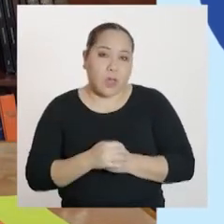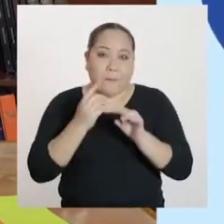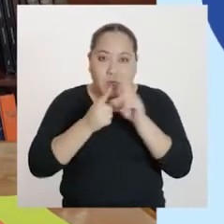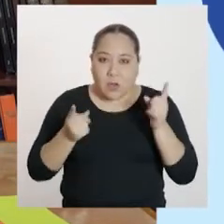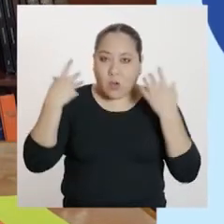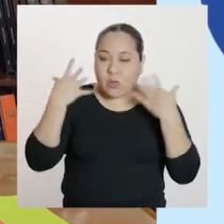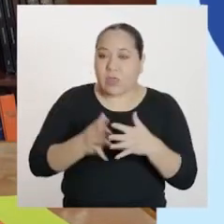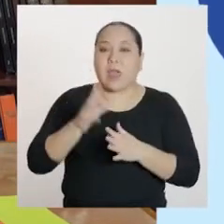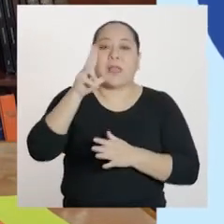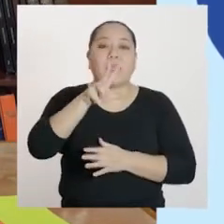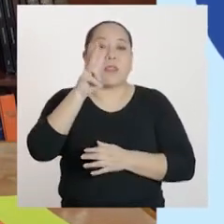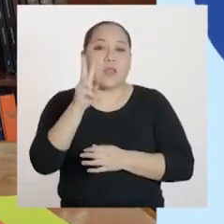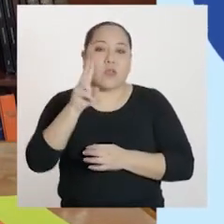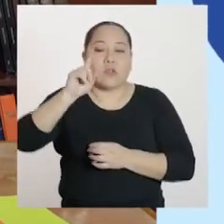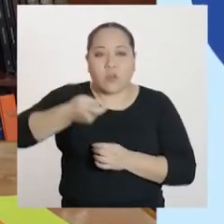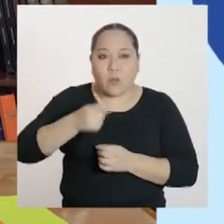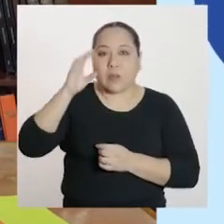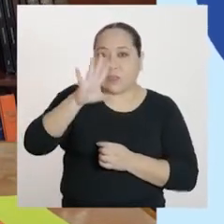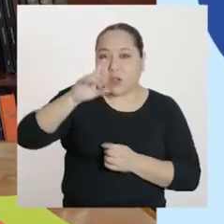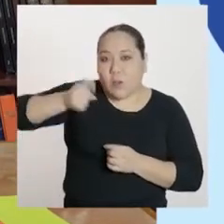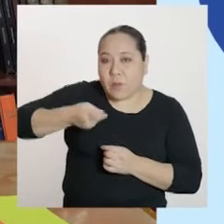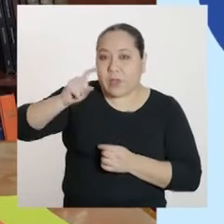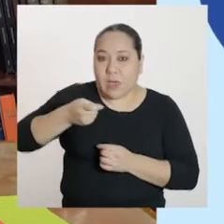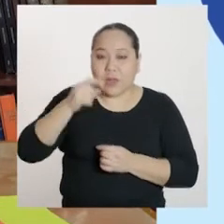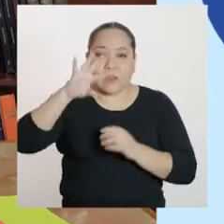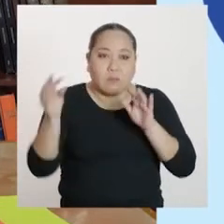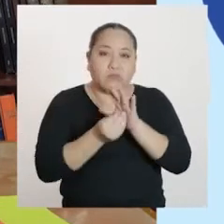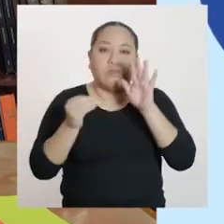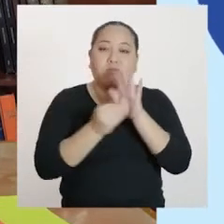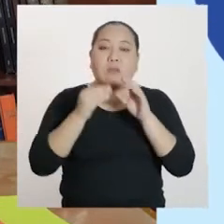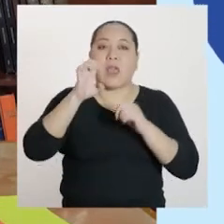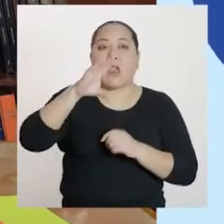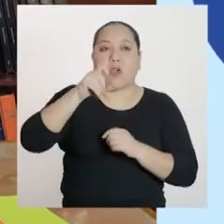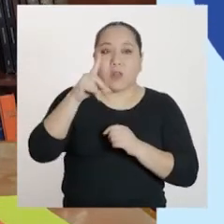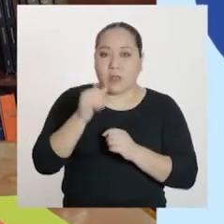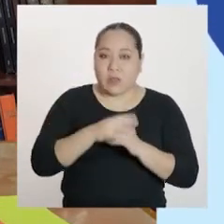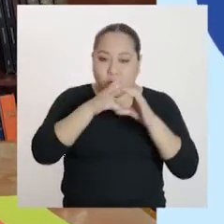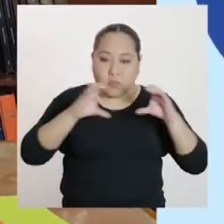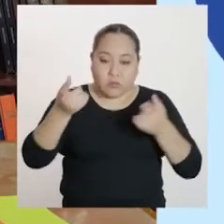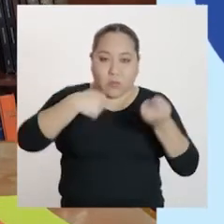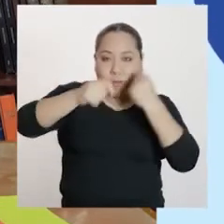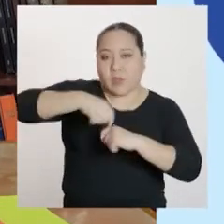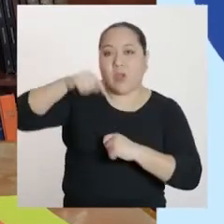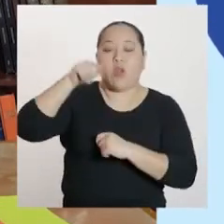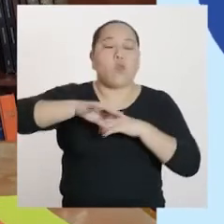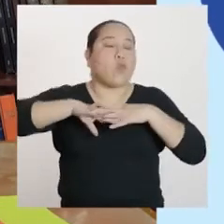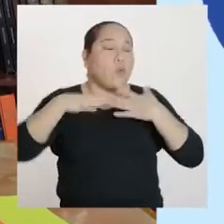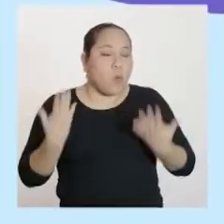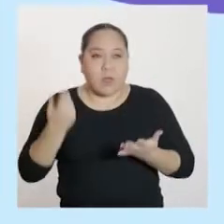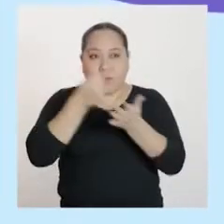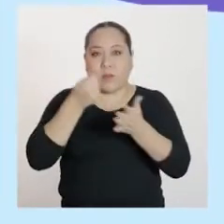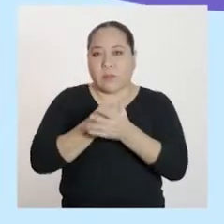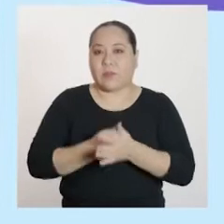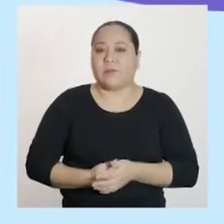32,5 millares adicionales de coladrillos vendidos, no hay ingresos.